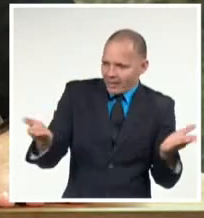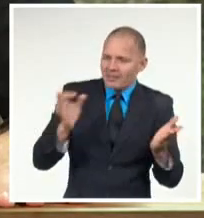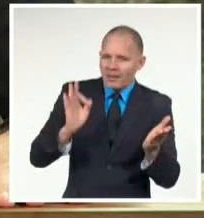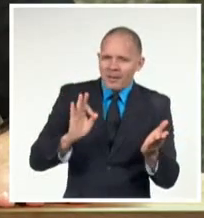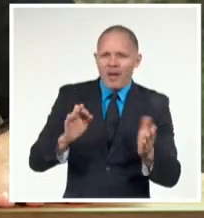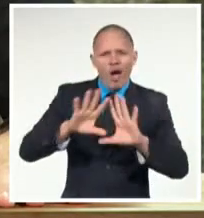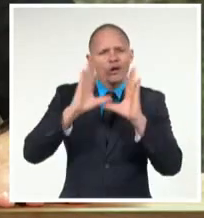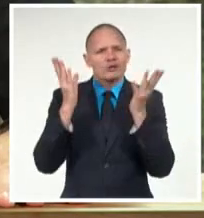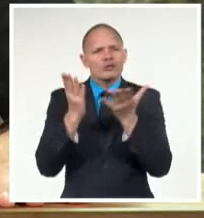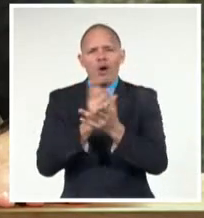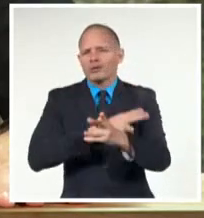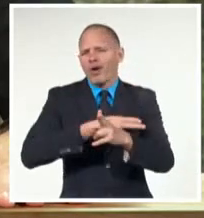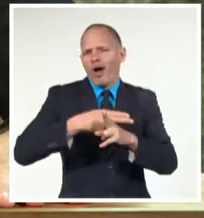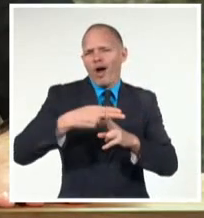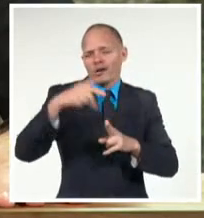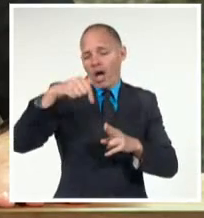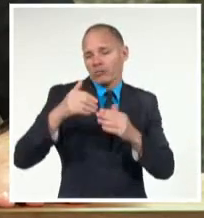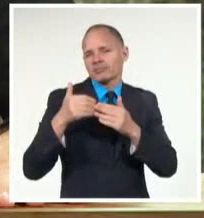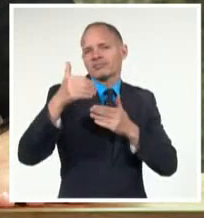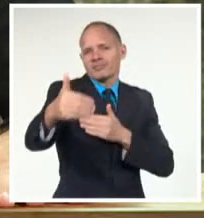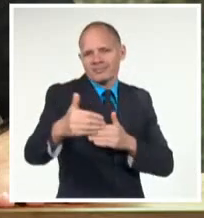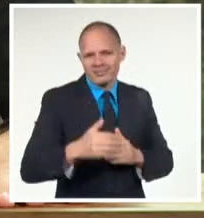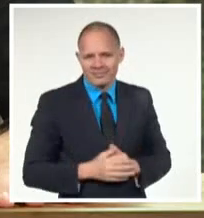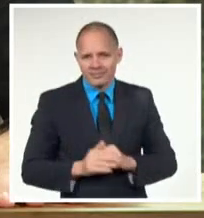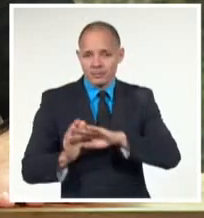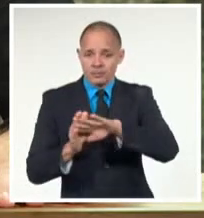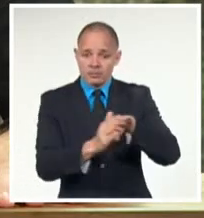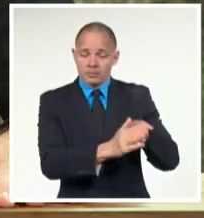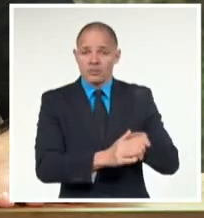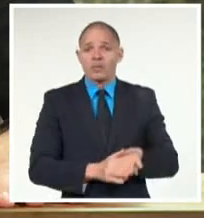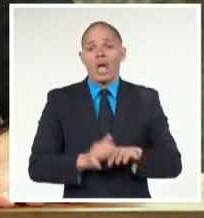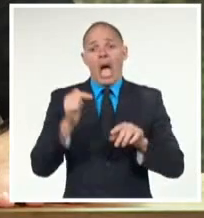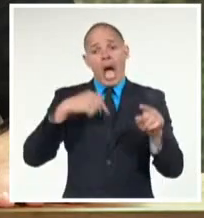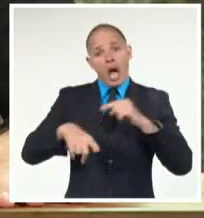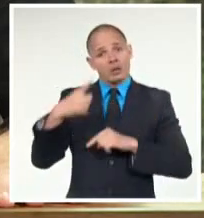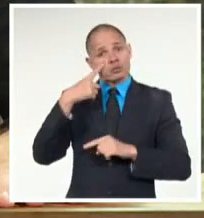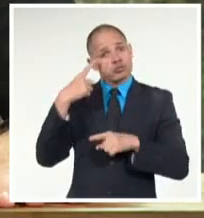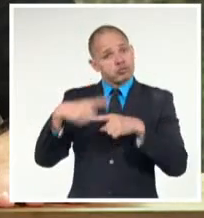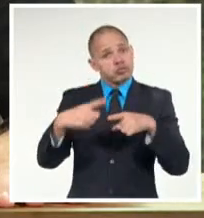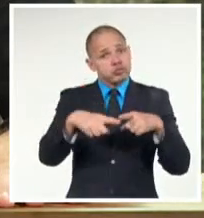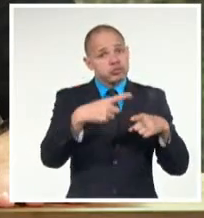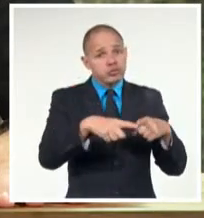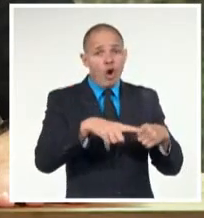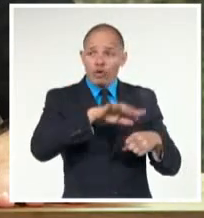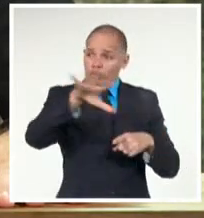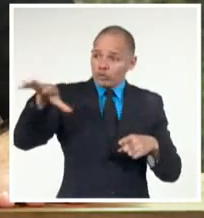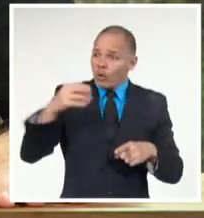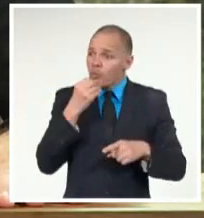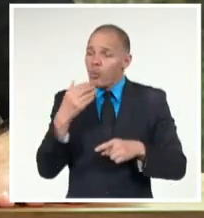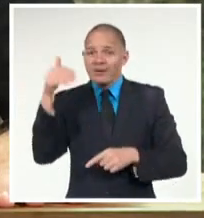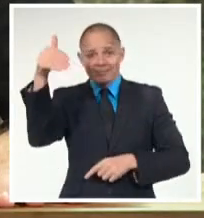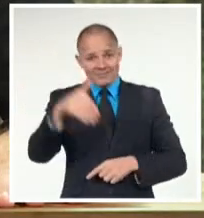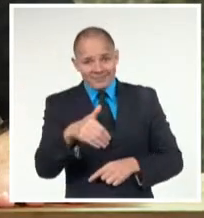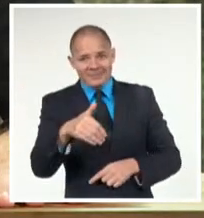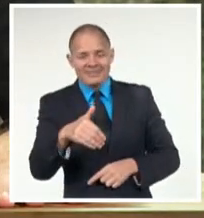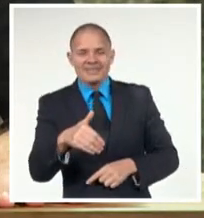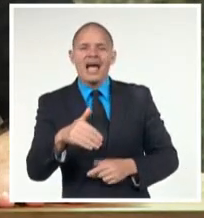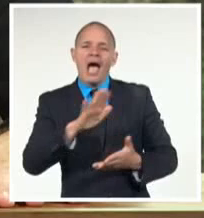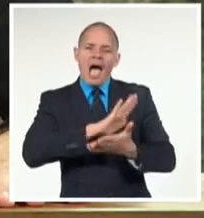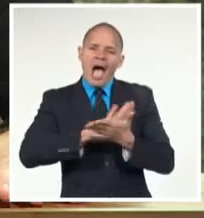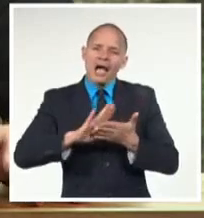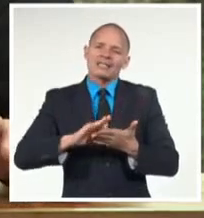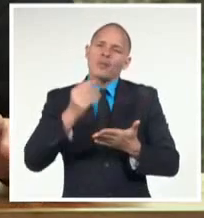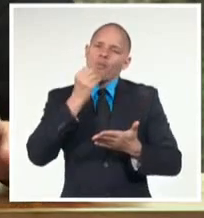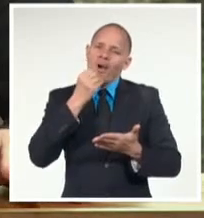para el presente y futuro del país. La realización y participación en este tipo de eventos nos permite concretar